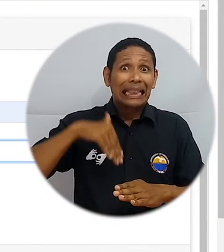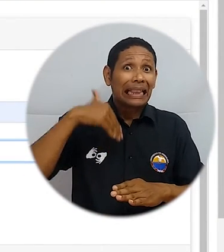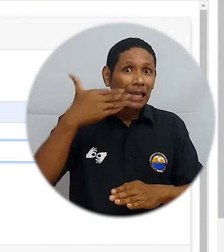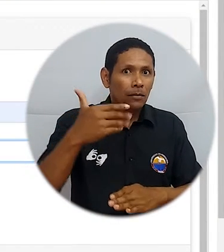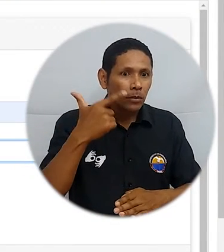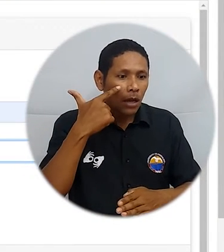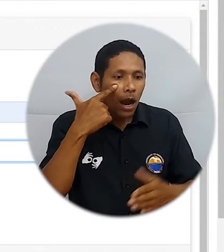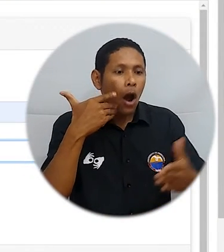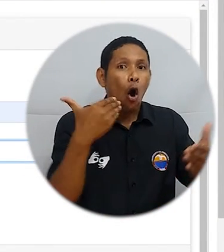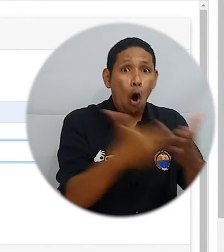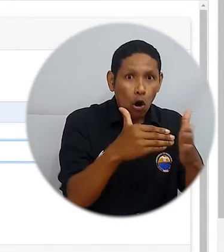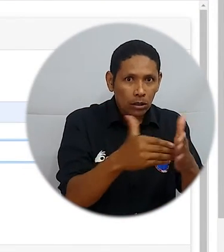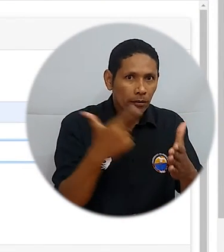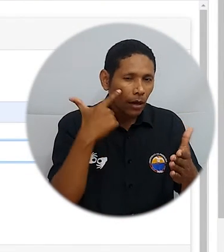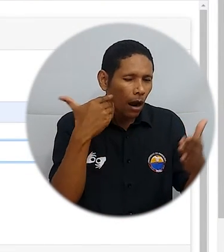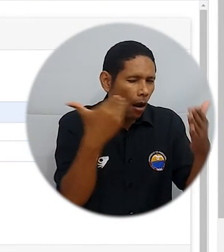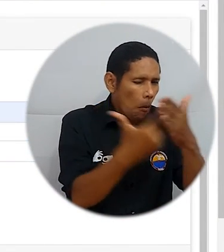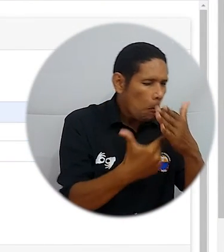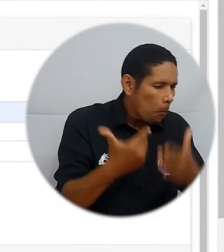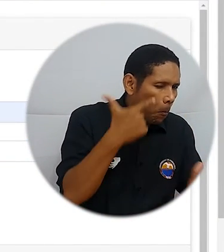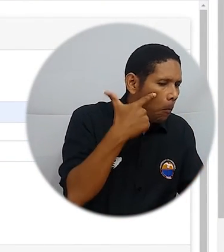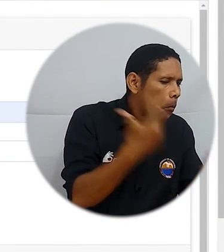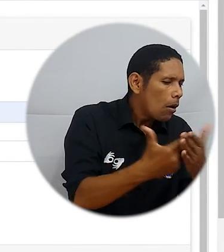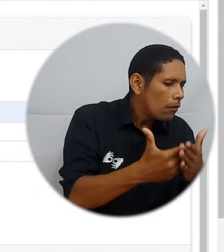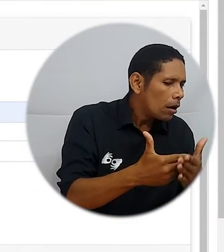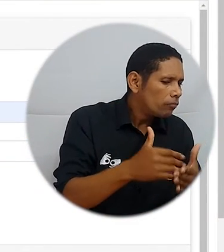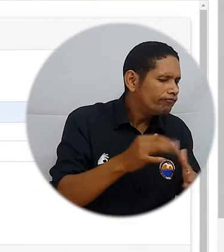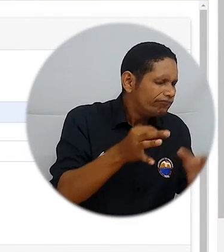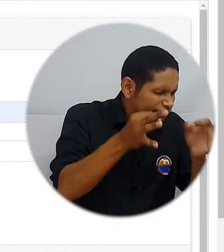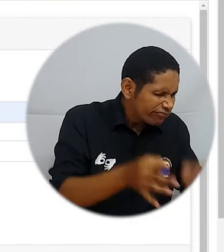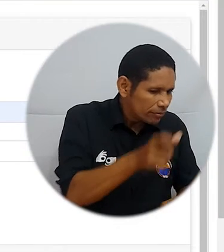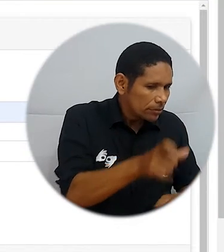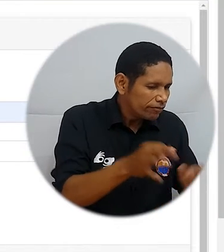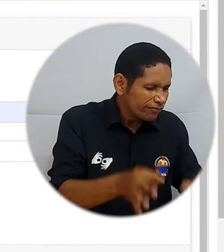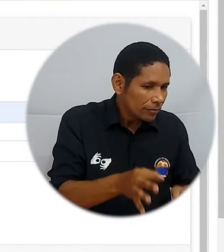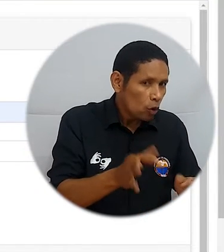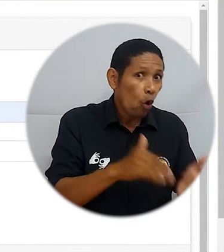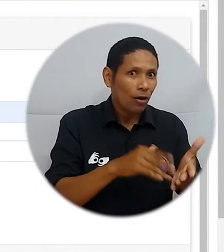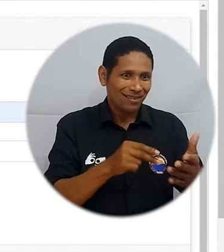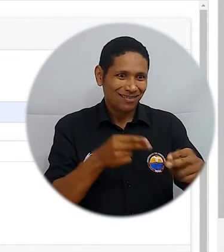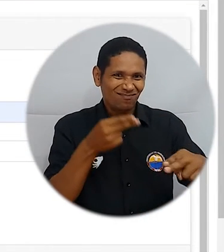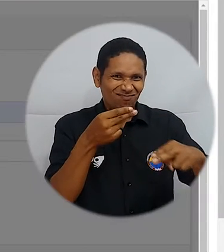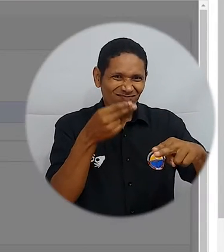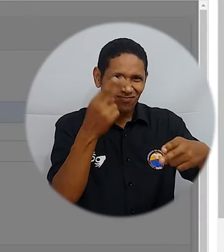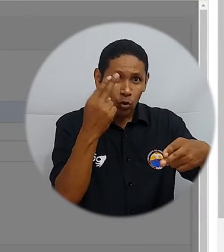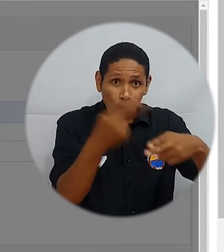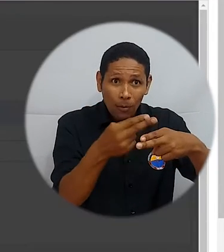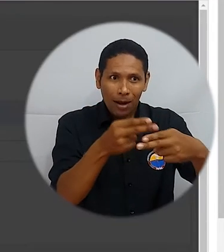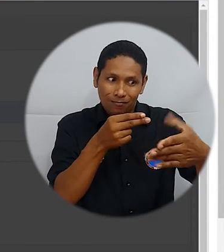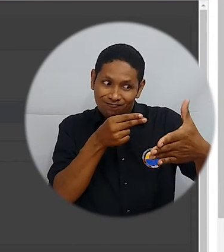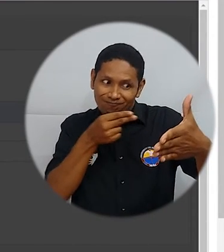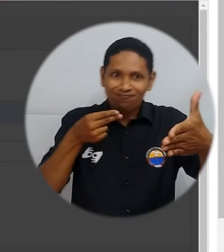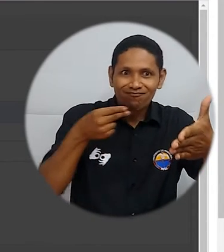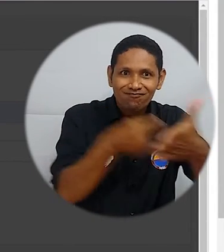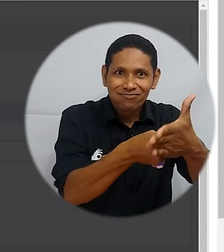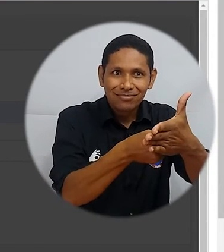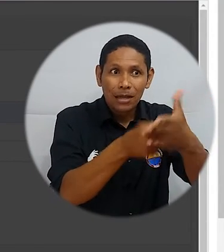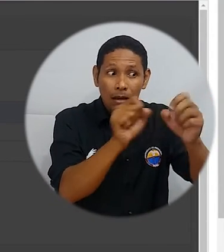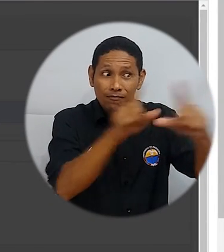Se tendrá que verificar un recaptcha y autenticarse en la aplicación. La plataforma